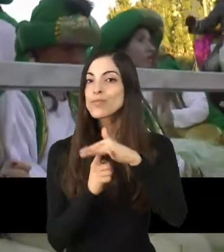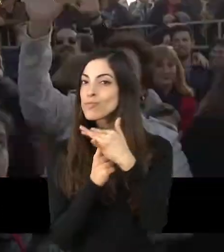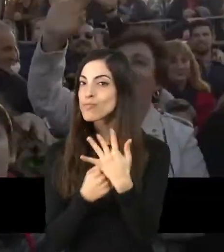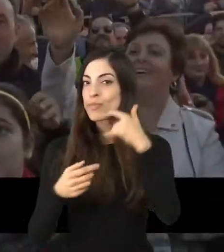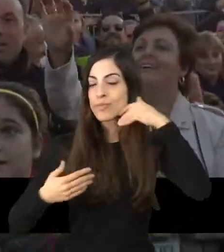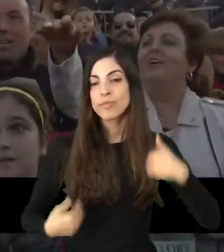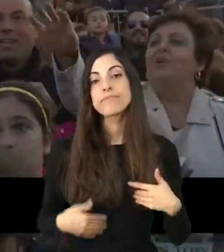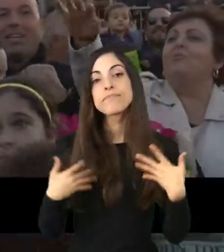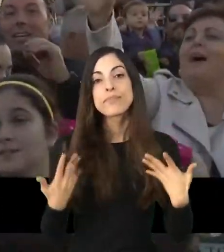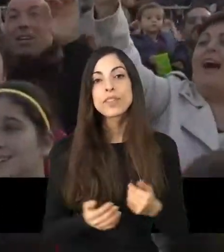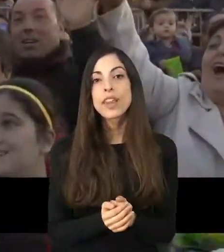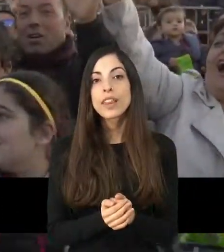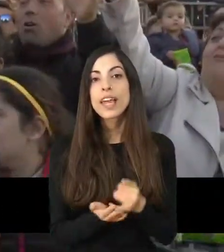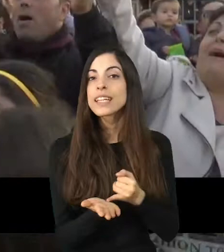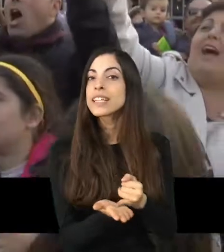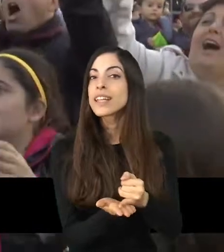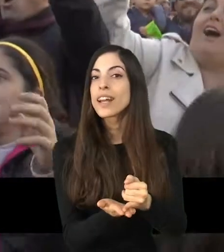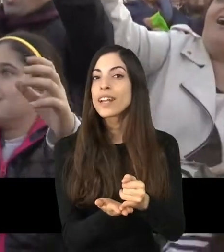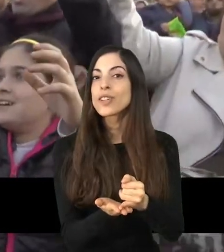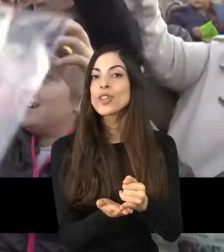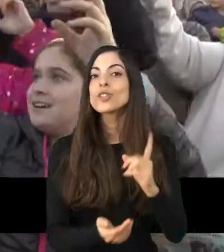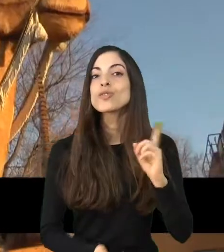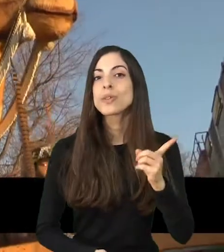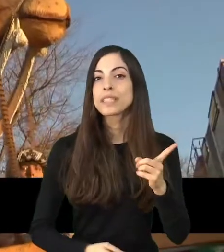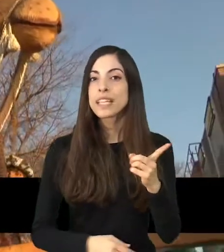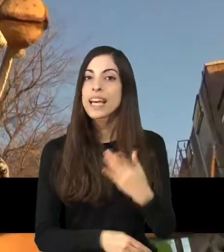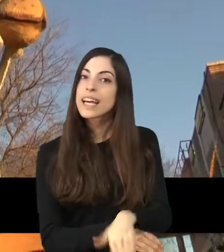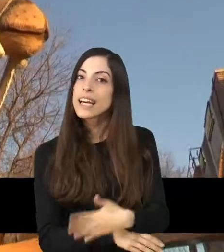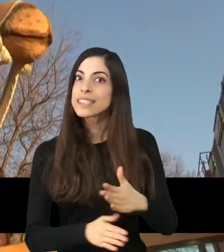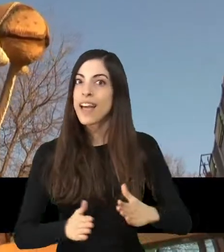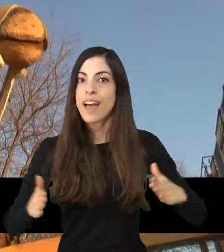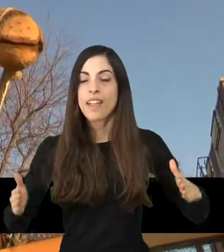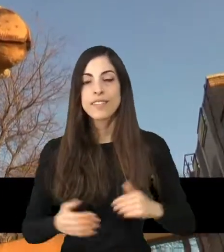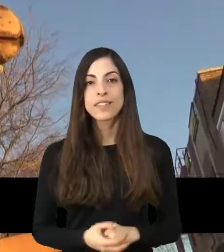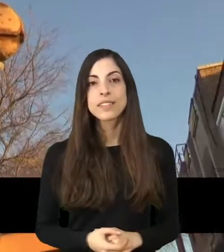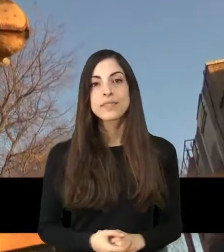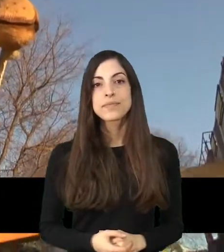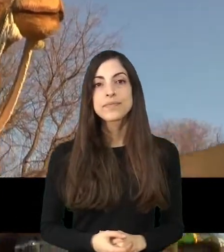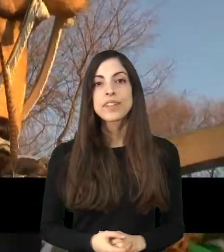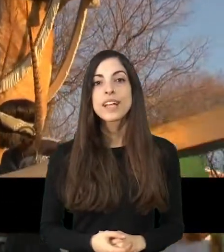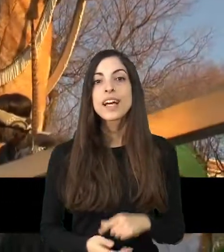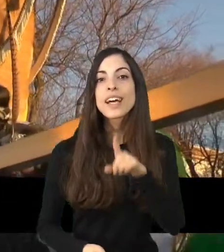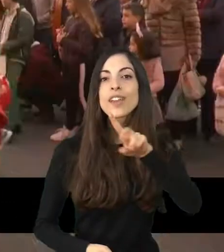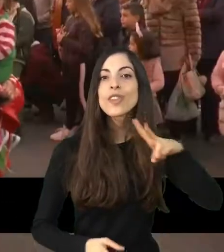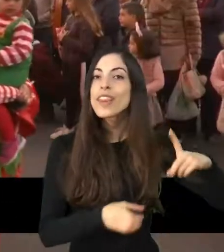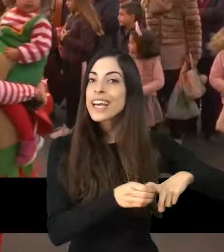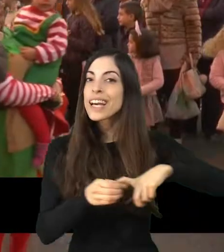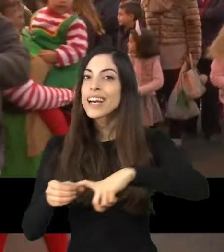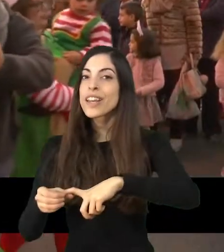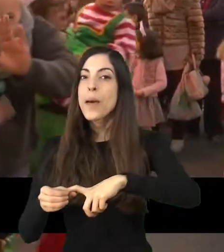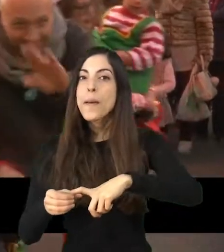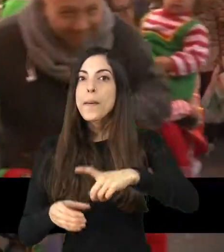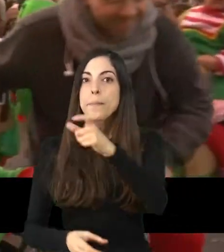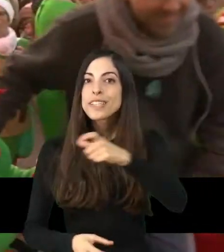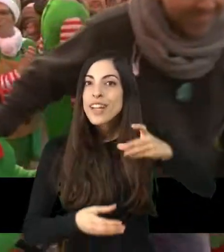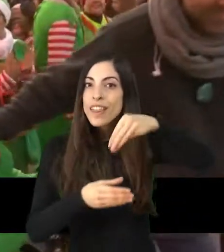itinerario será solo por las grandes avenidas. Las 12 carrozas deberán ir con menos personas dentro y no se tirarán ni caramelos ni